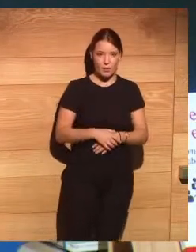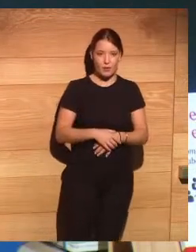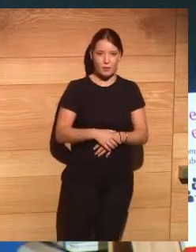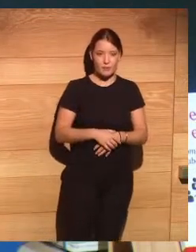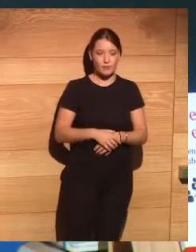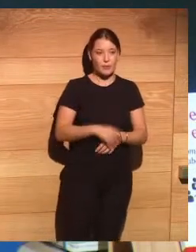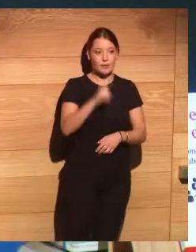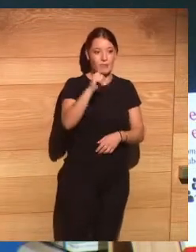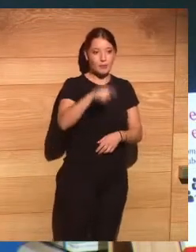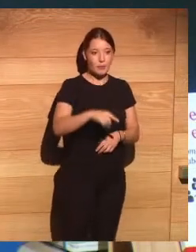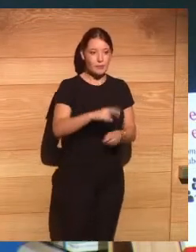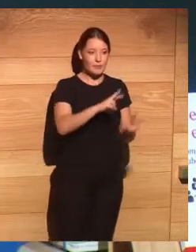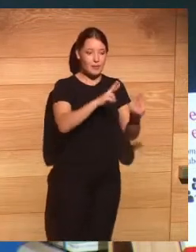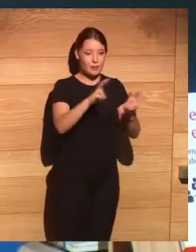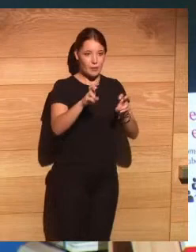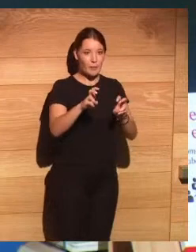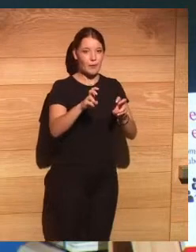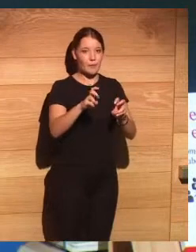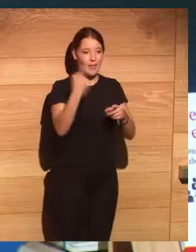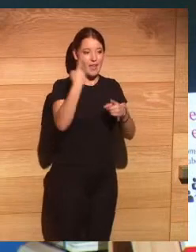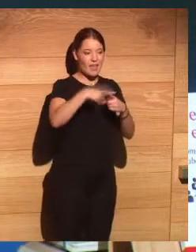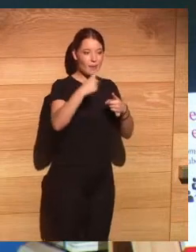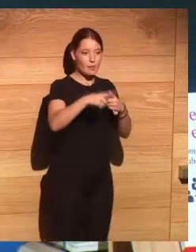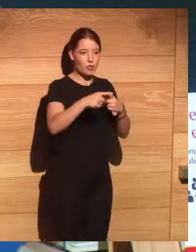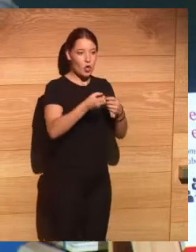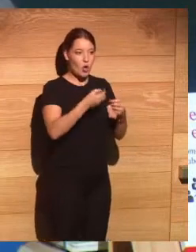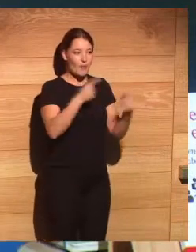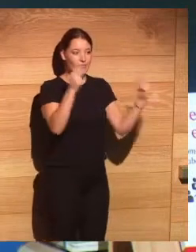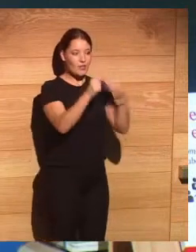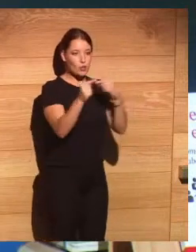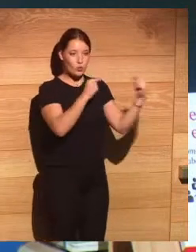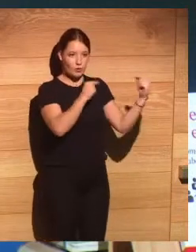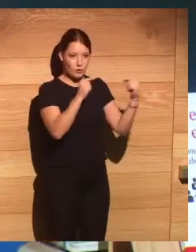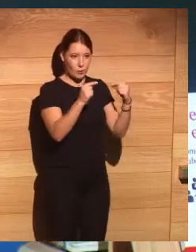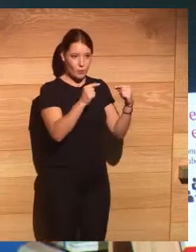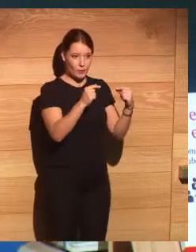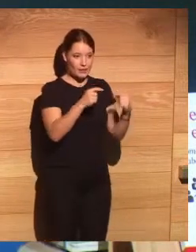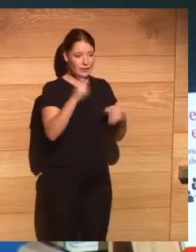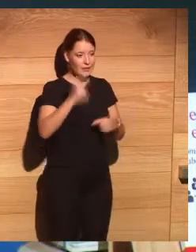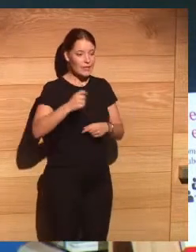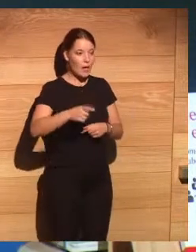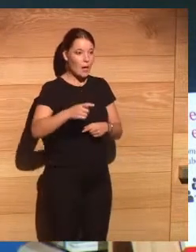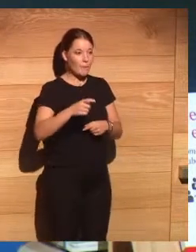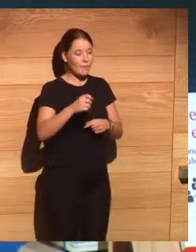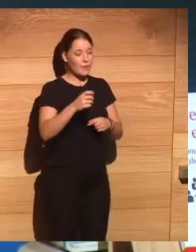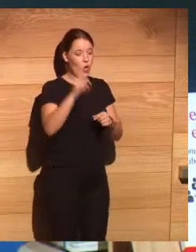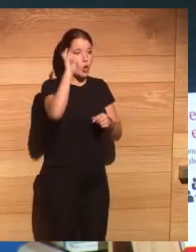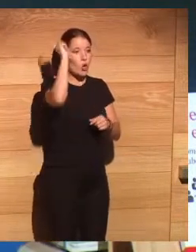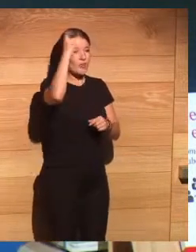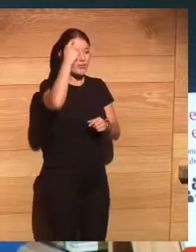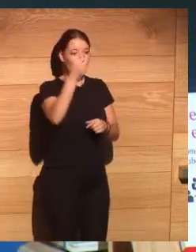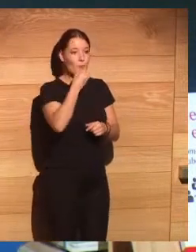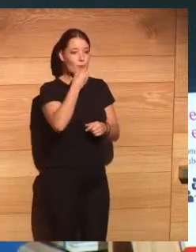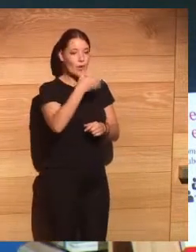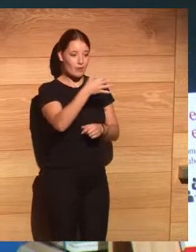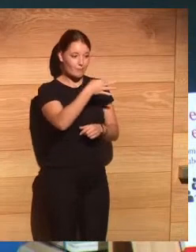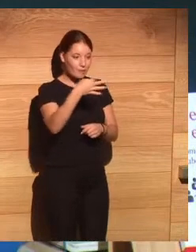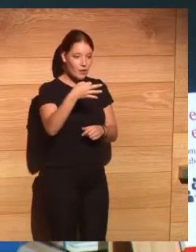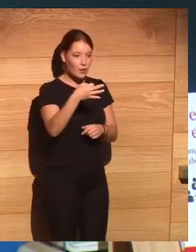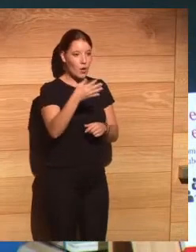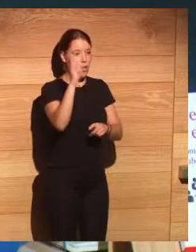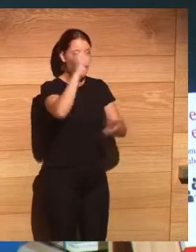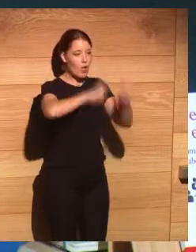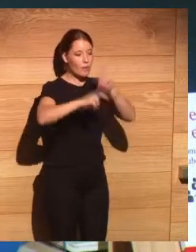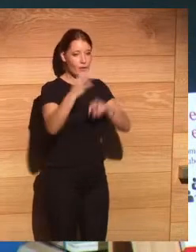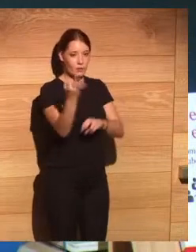también de lo que habla del elemento discursivo es decir intentar buscar siempre el bien el concepto del bien bueno podéis ver en ese